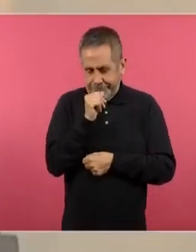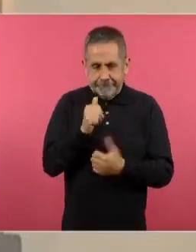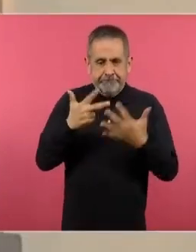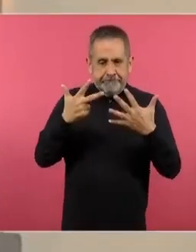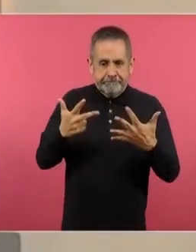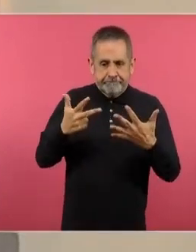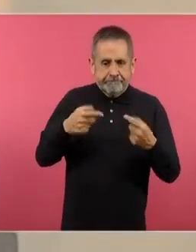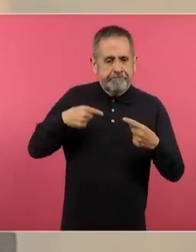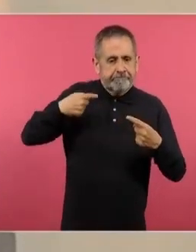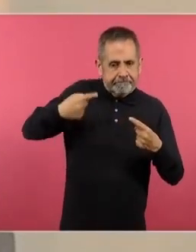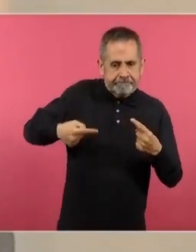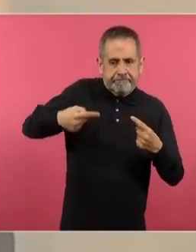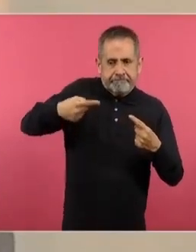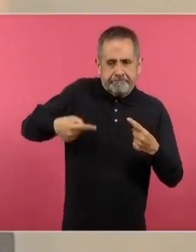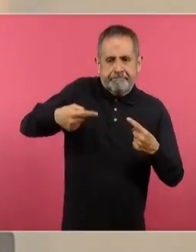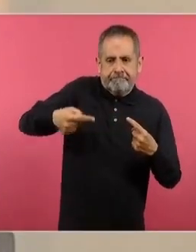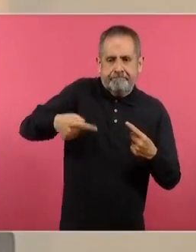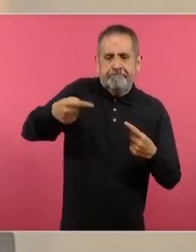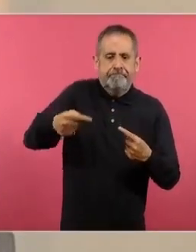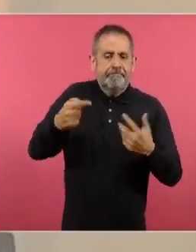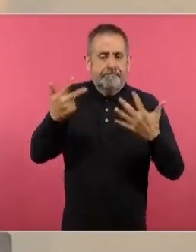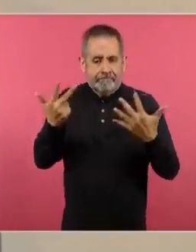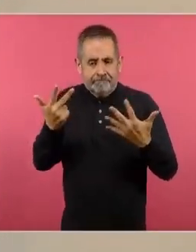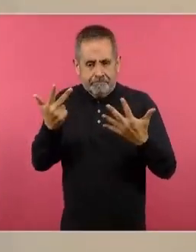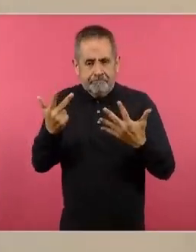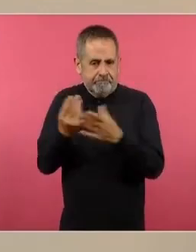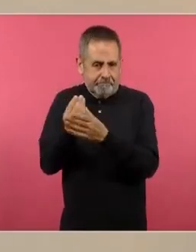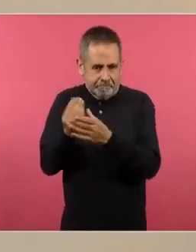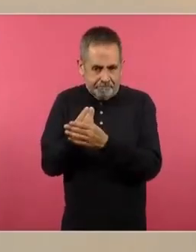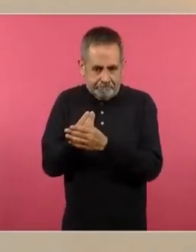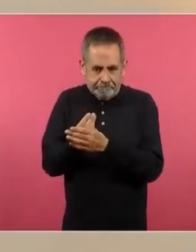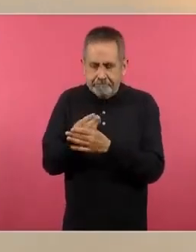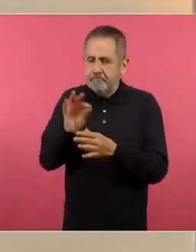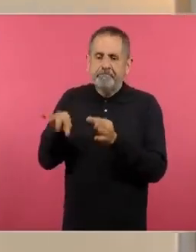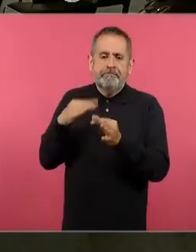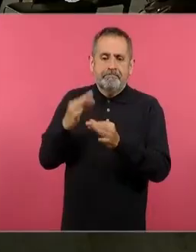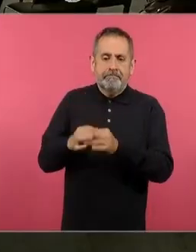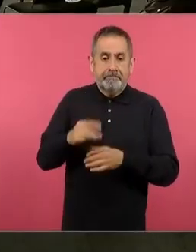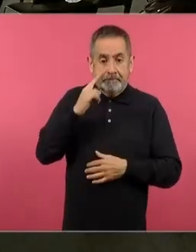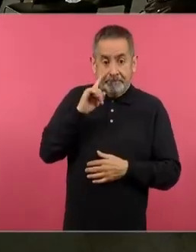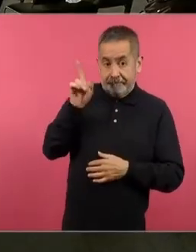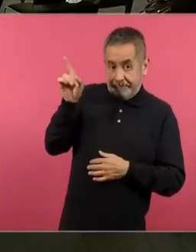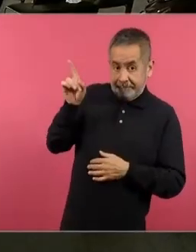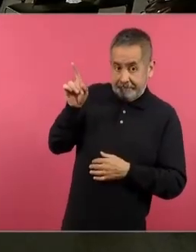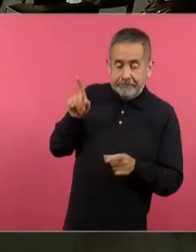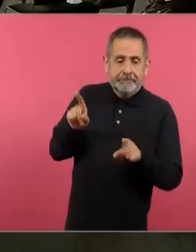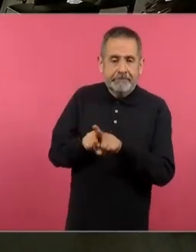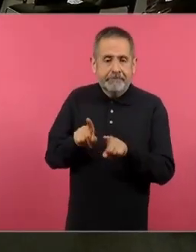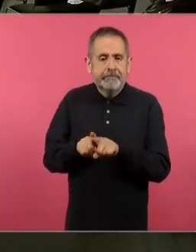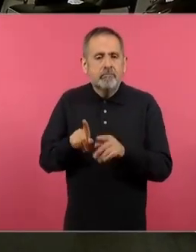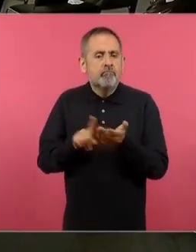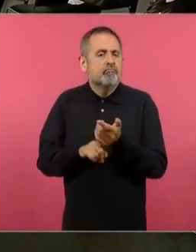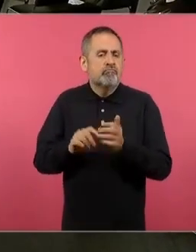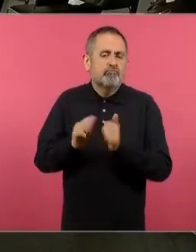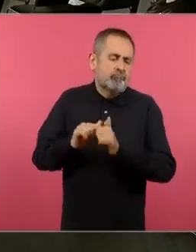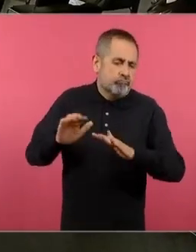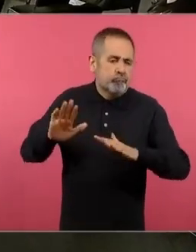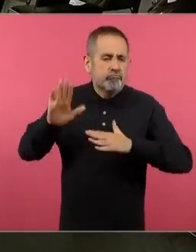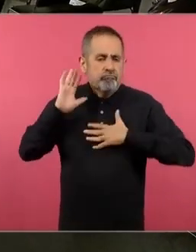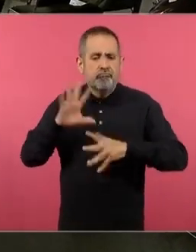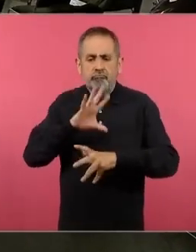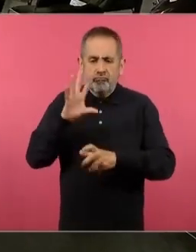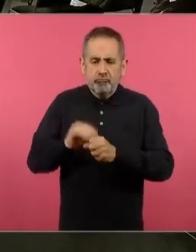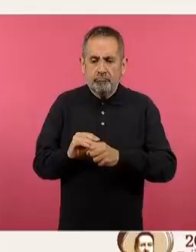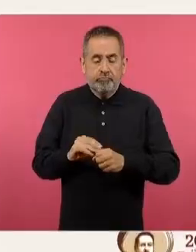ocho sesiones. Y esto también tiene que ver, ustedes pueden ver del lado izquierdo, ese compromiso. Todos